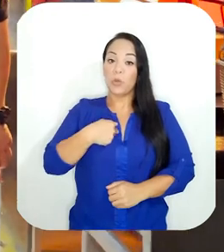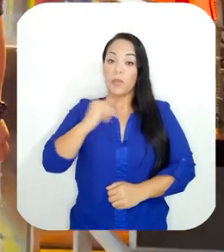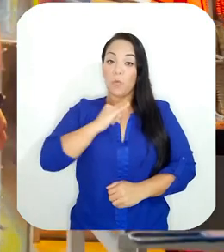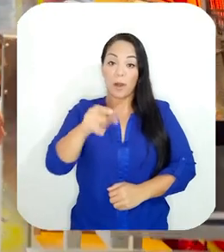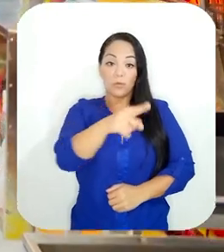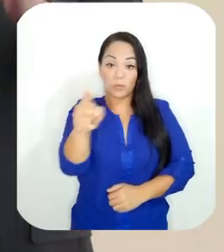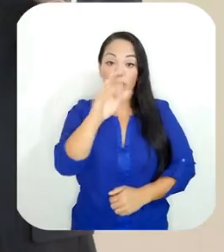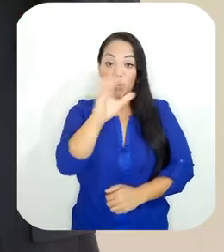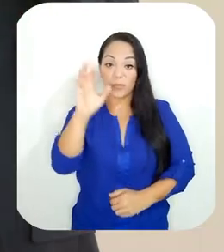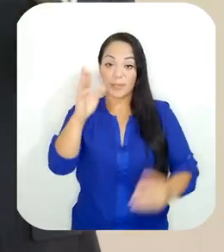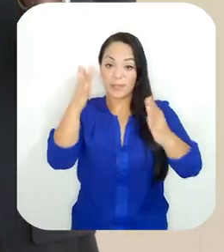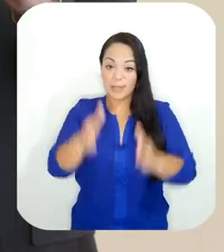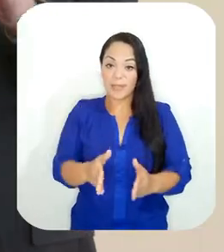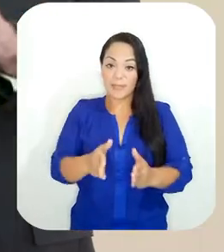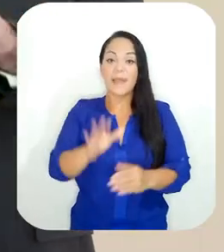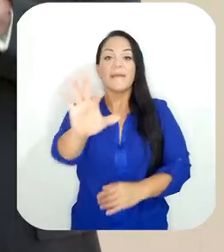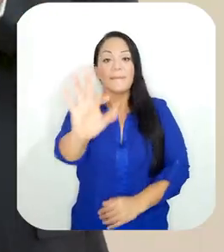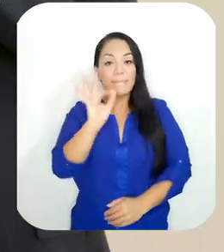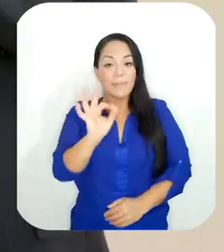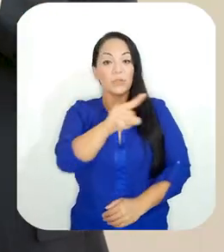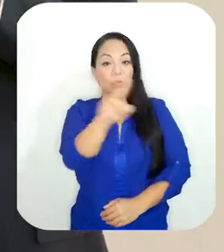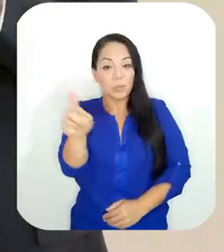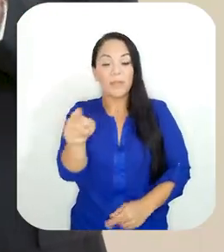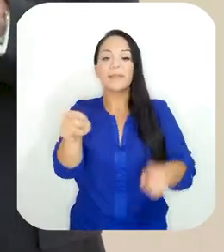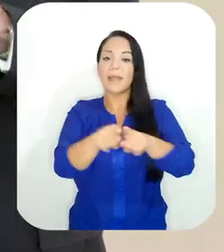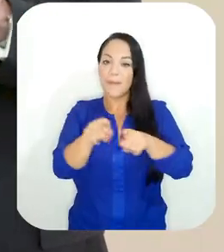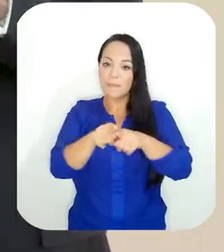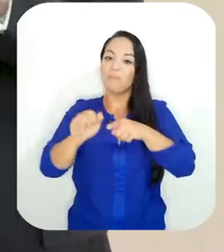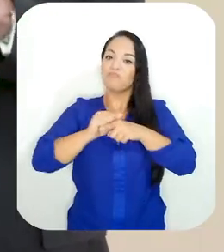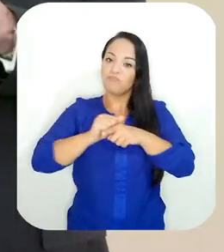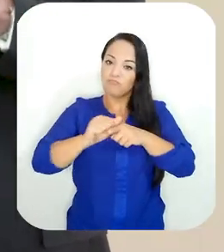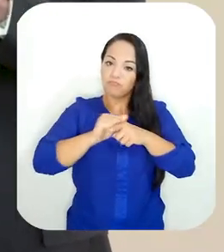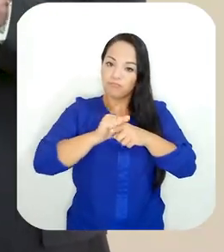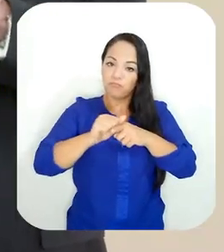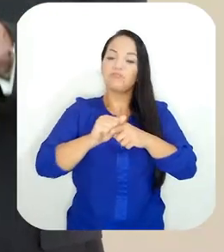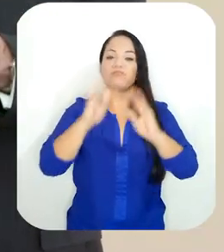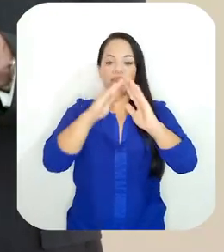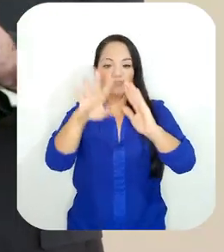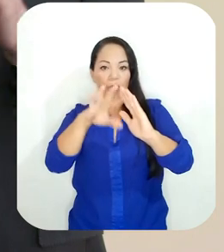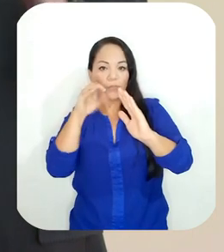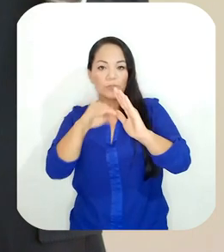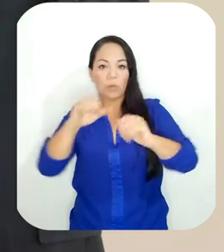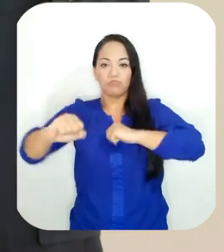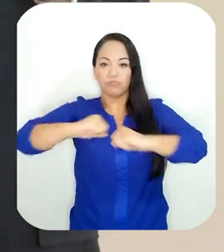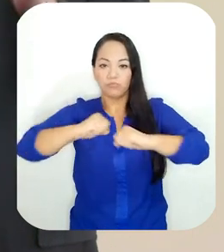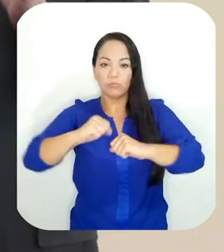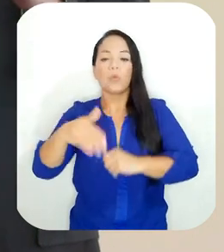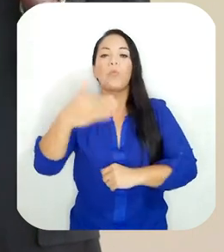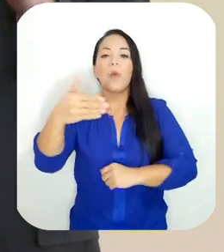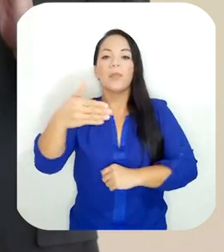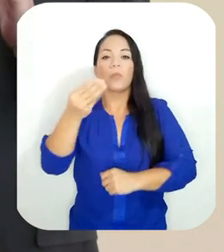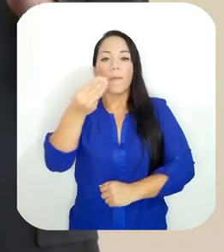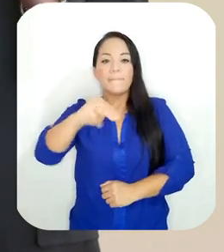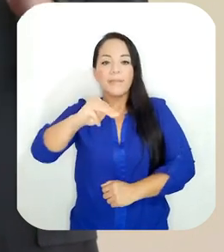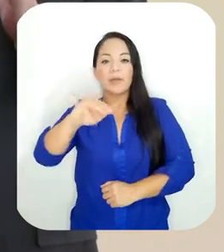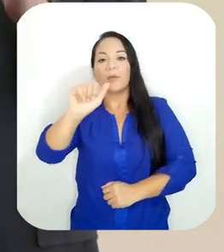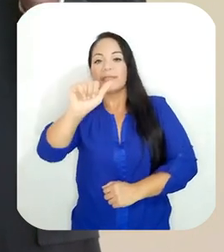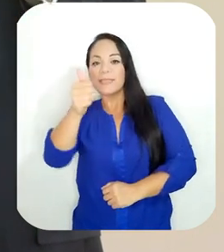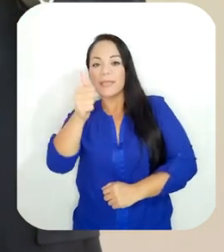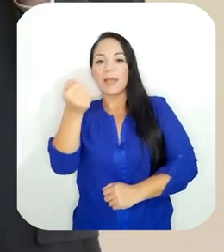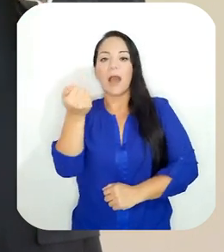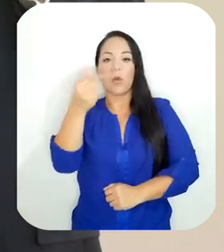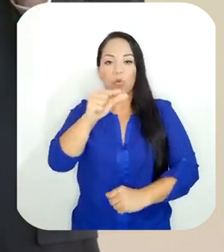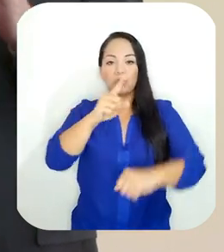ciudadano más, lo invito a que participe en este ejercicio el miércoles 10 de